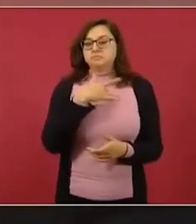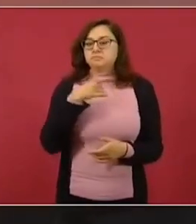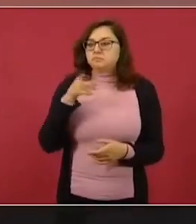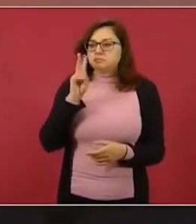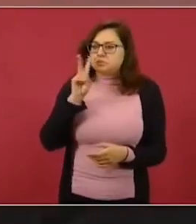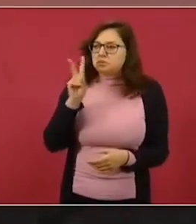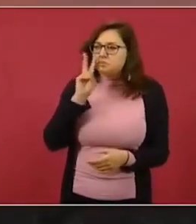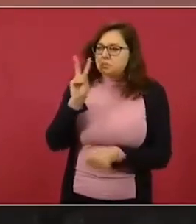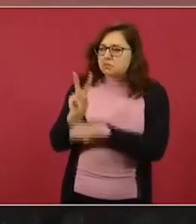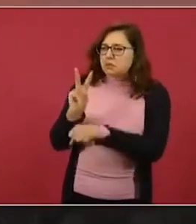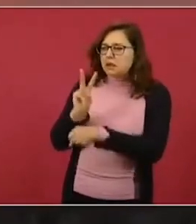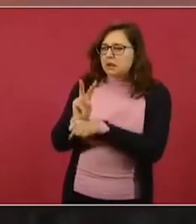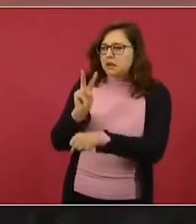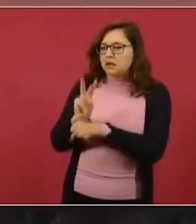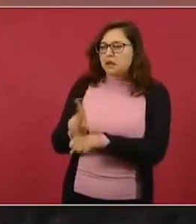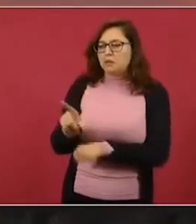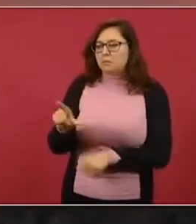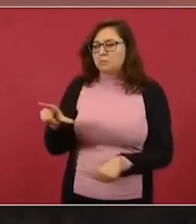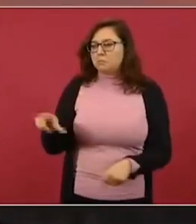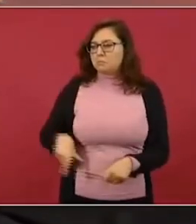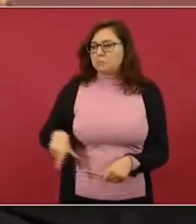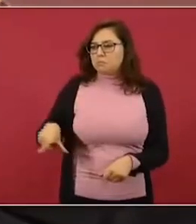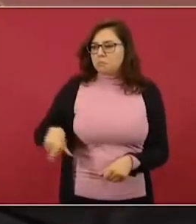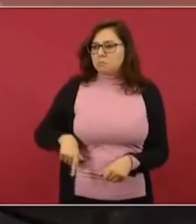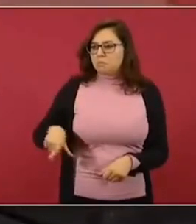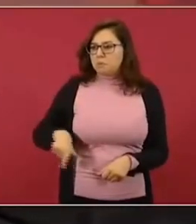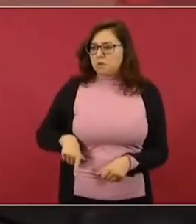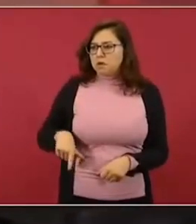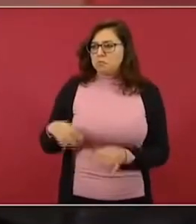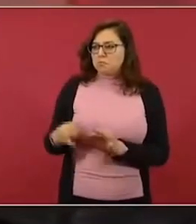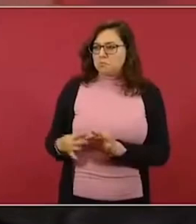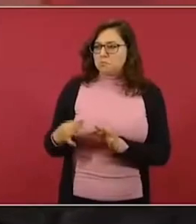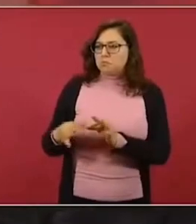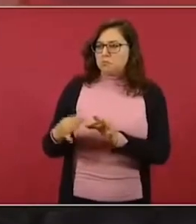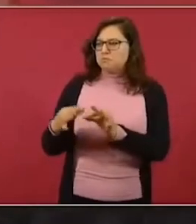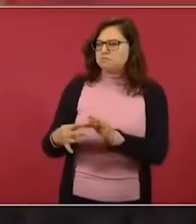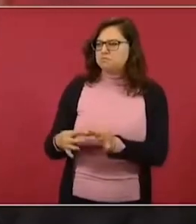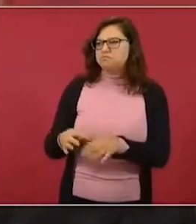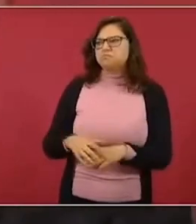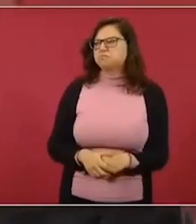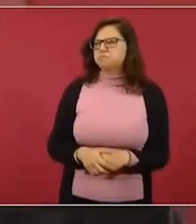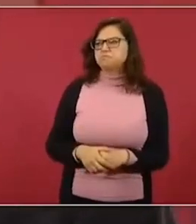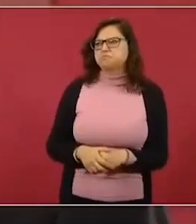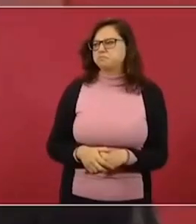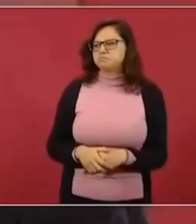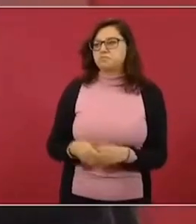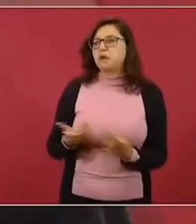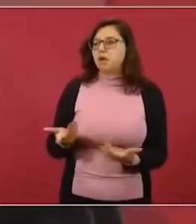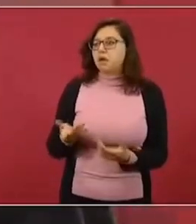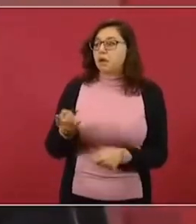Vilchis, cada miércoles durante las mañaneras del presidente Andrés Manuel López Obrador.